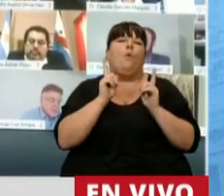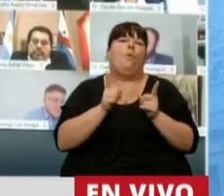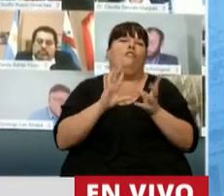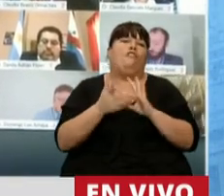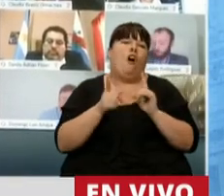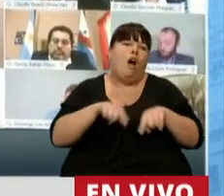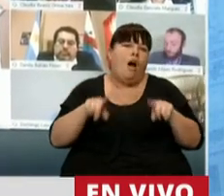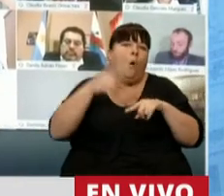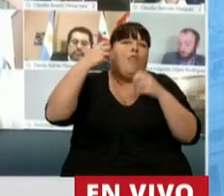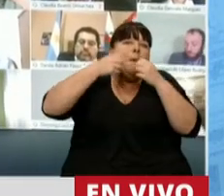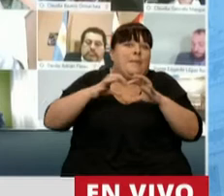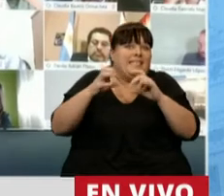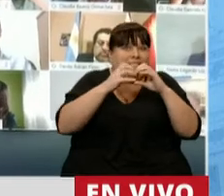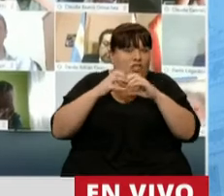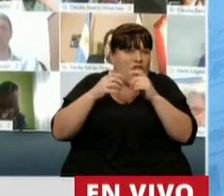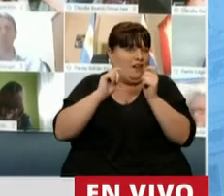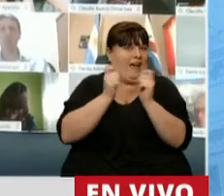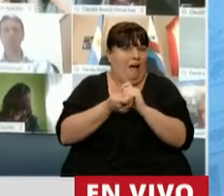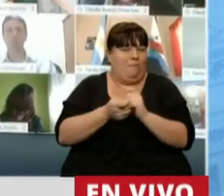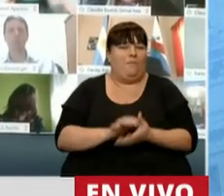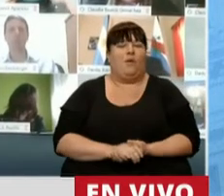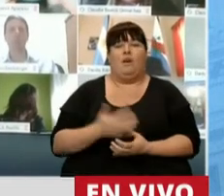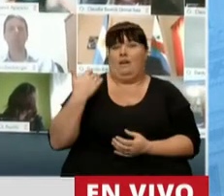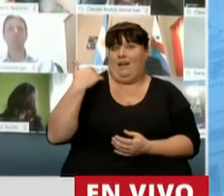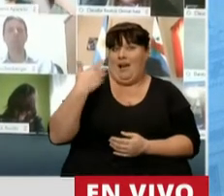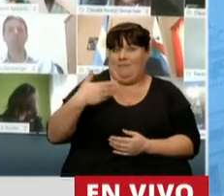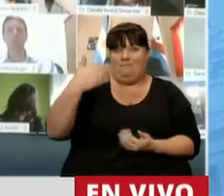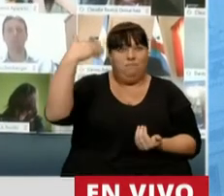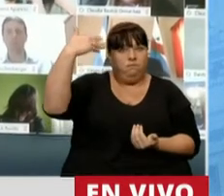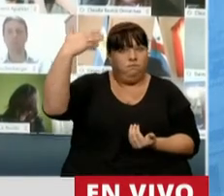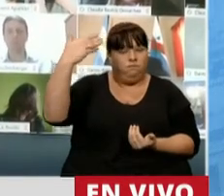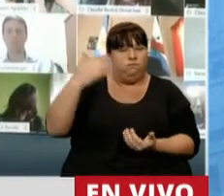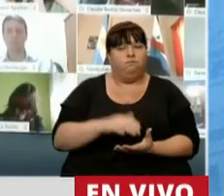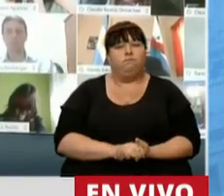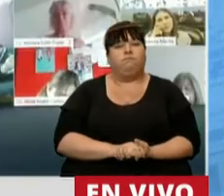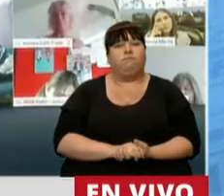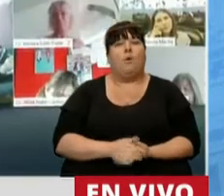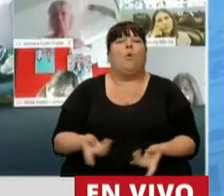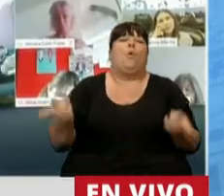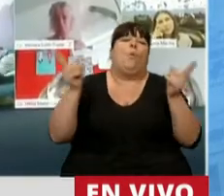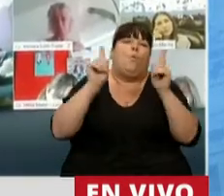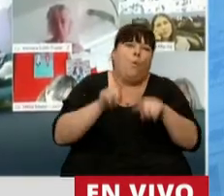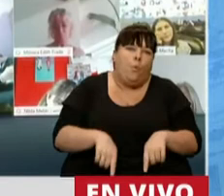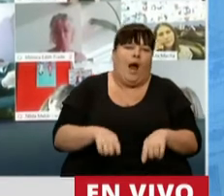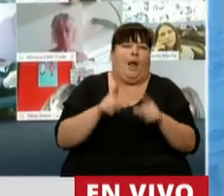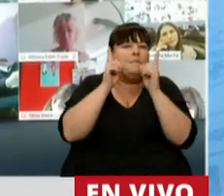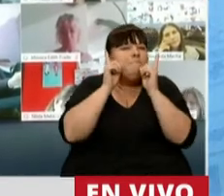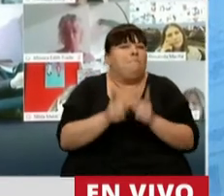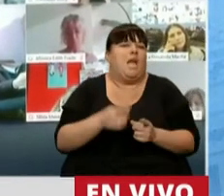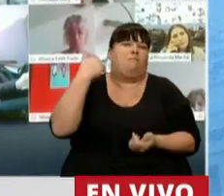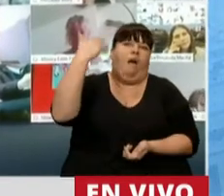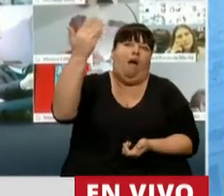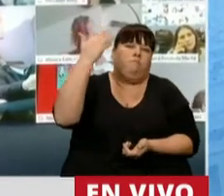formas, excepto el arranque de la sesión y en las últimas intervenciones, vuelven a aparecer los mismos